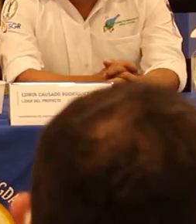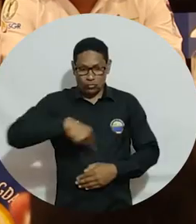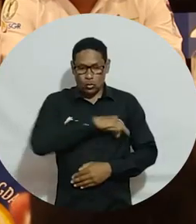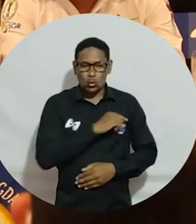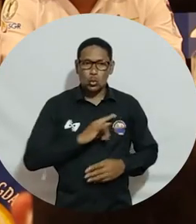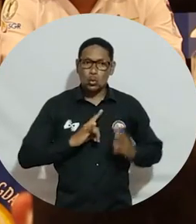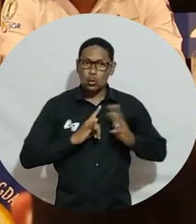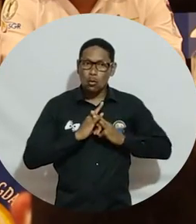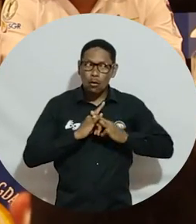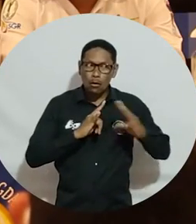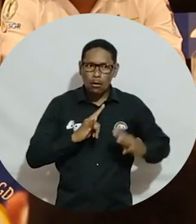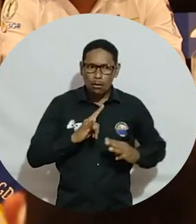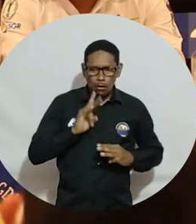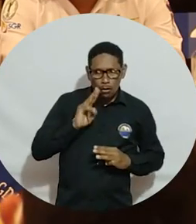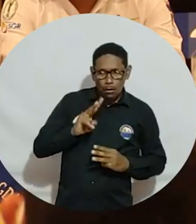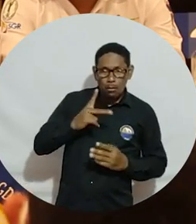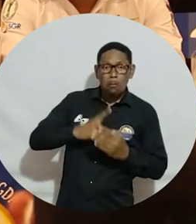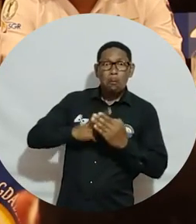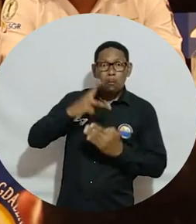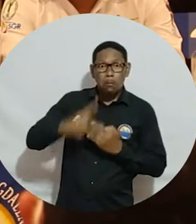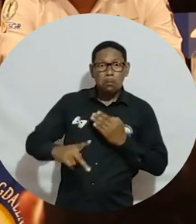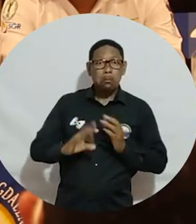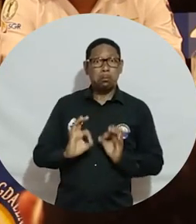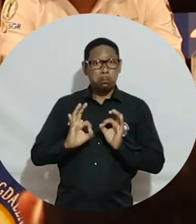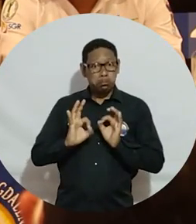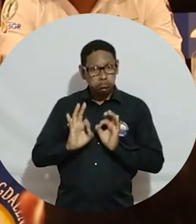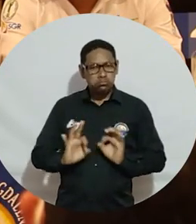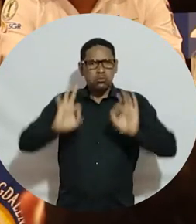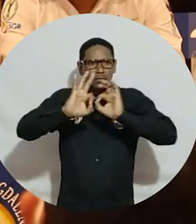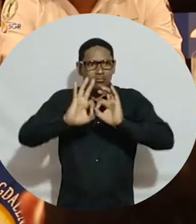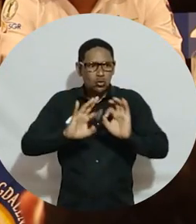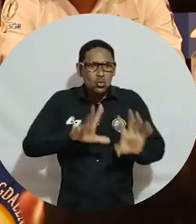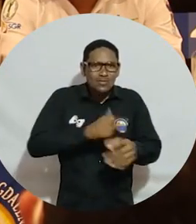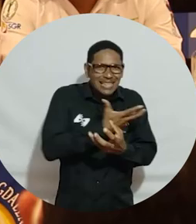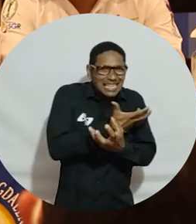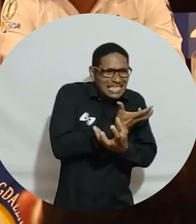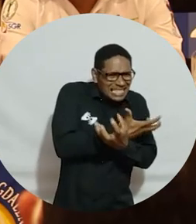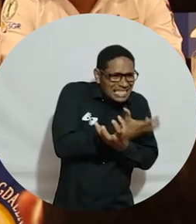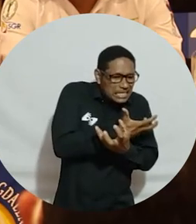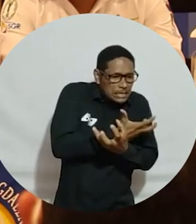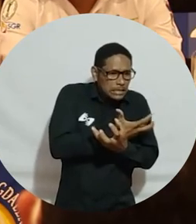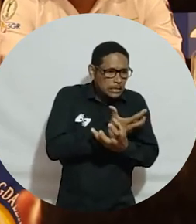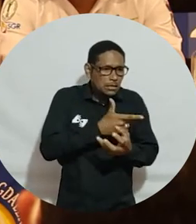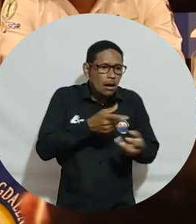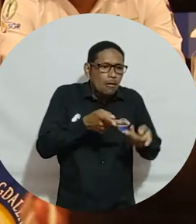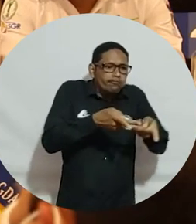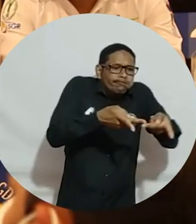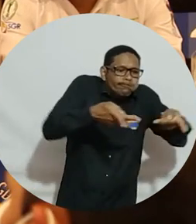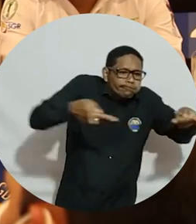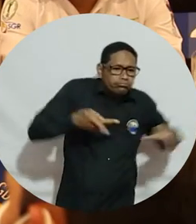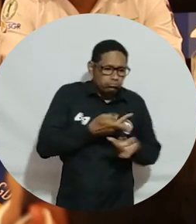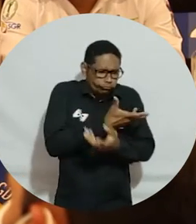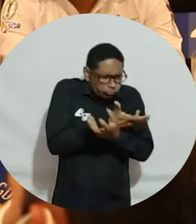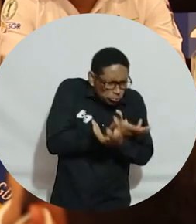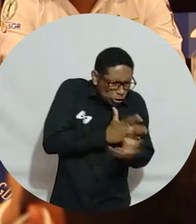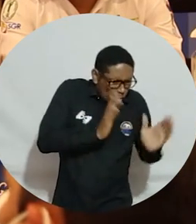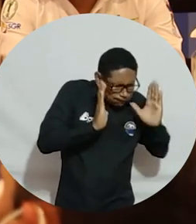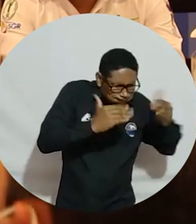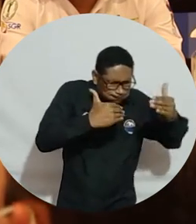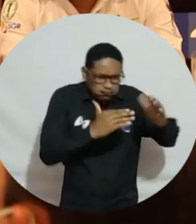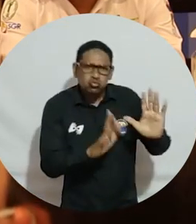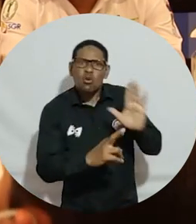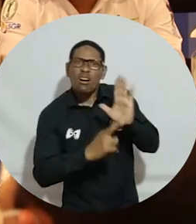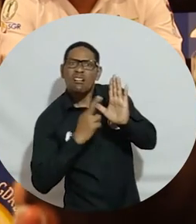Para nosotros como universidad este tipo de iniciativas es parte de sacar la ciencia de los laboratorios,